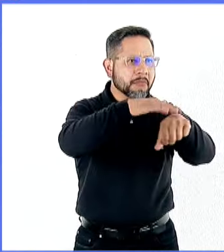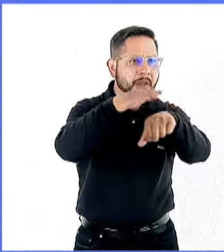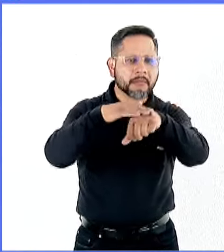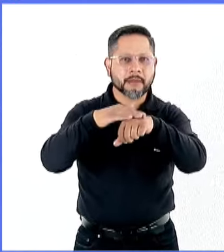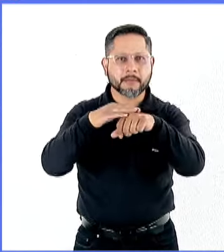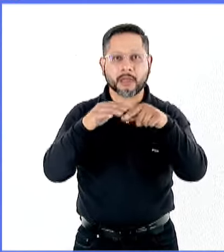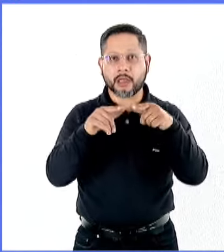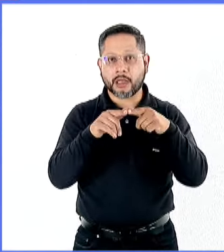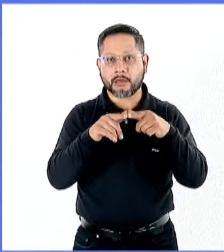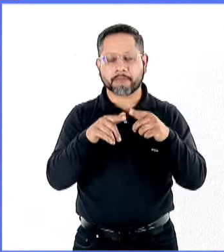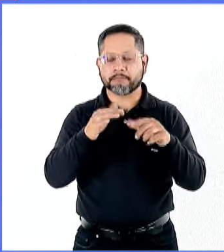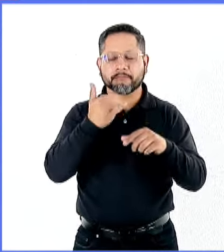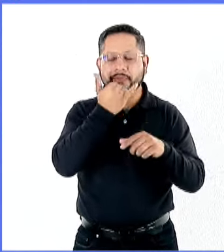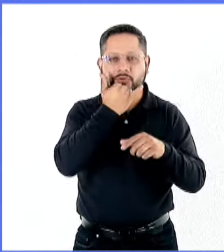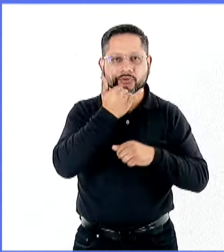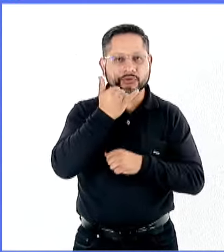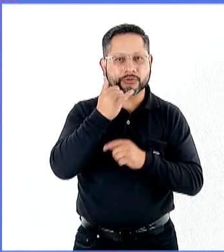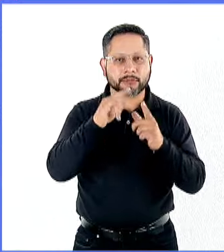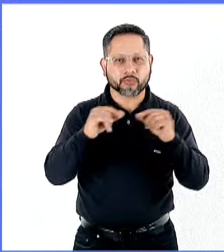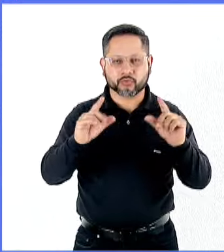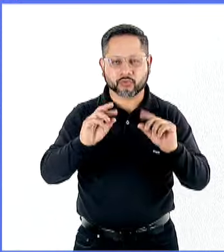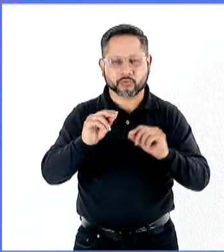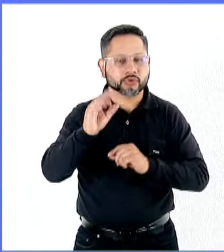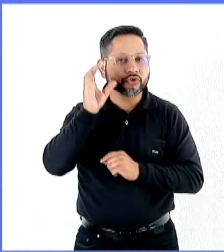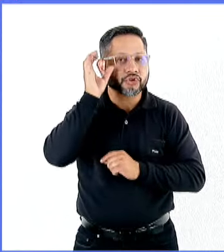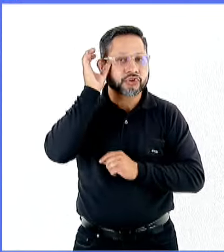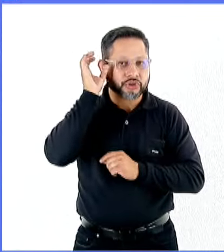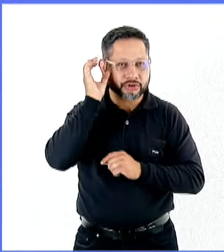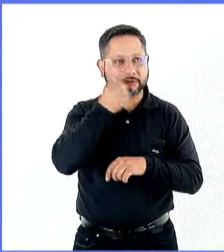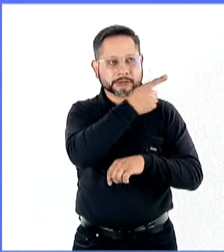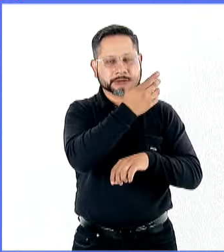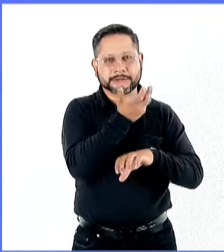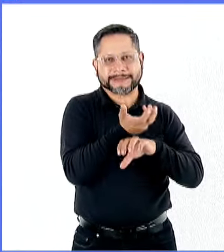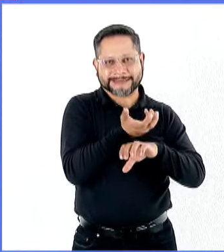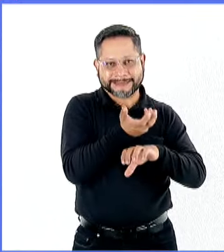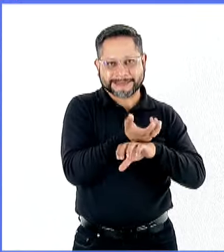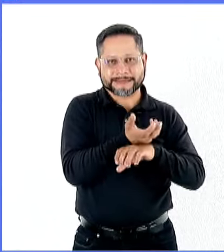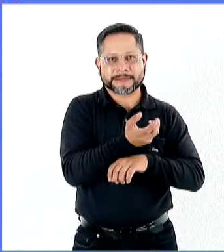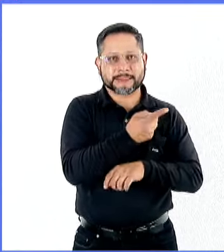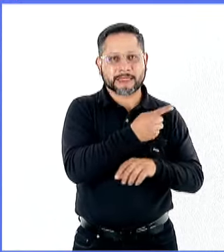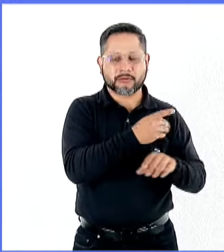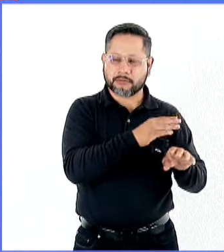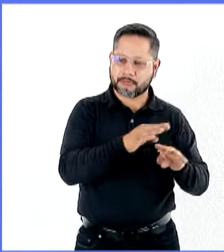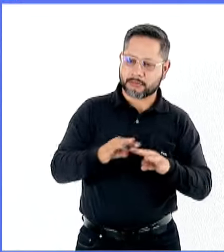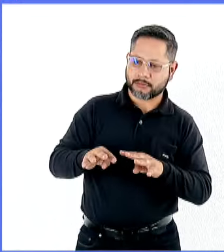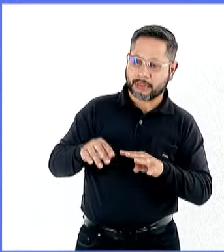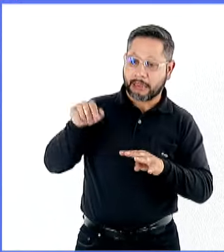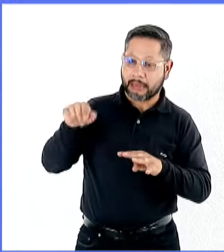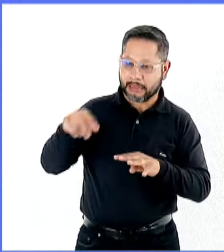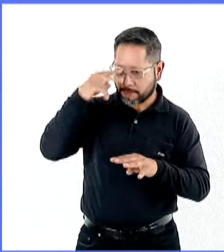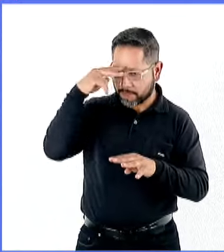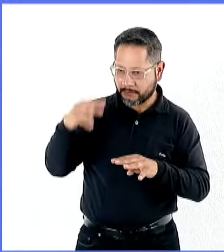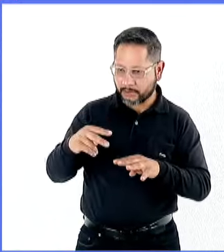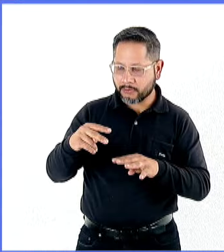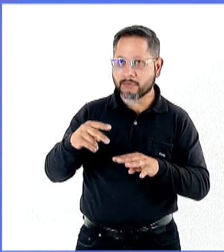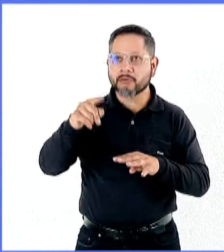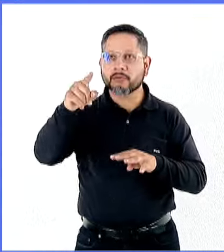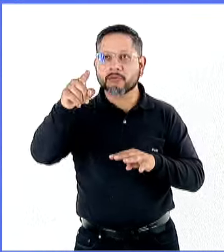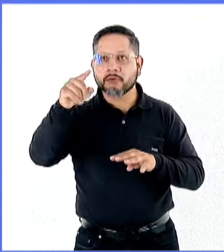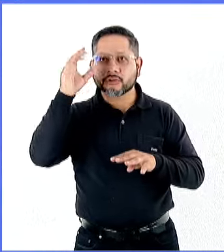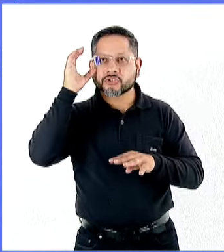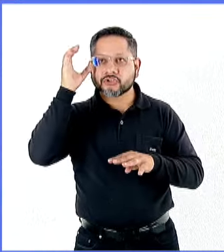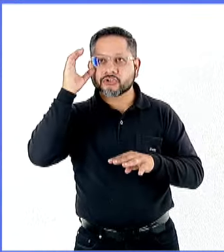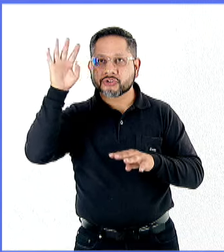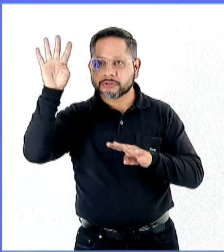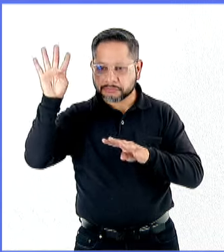Japón, Japón, no, China, perdón, y Estados Unidos estén volteando a mirar a lo que sucede o lo que pueden hacer principalmente en